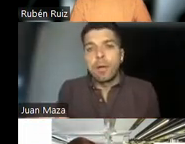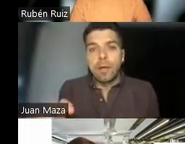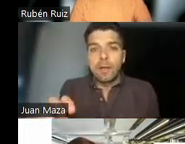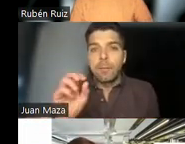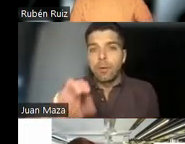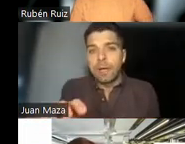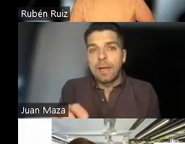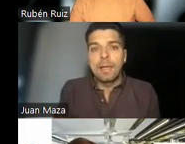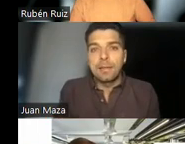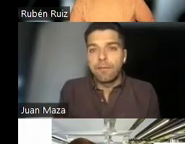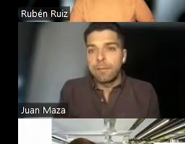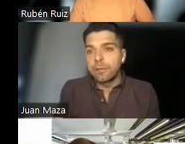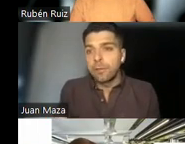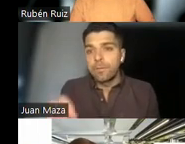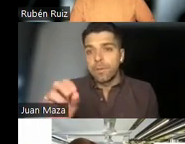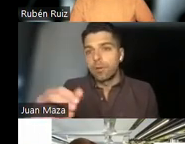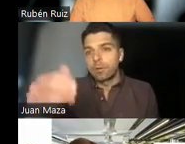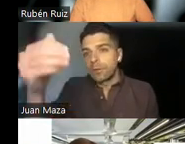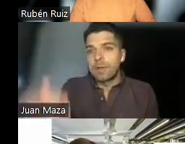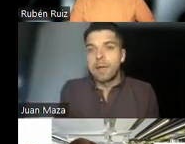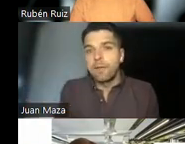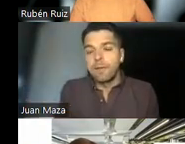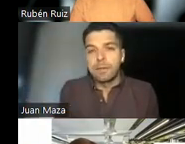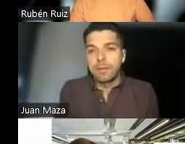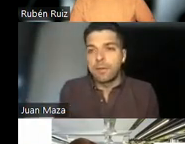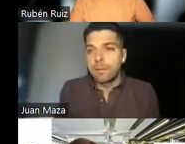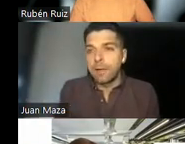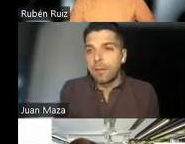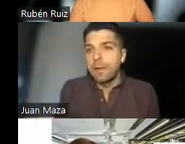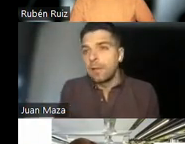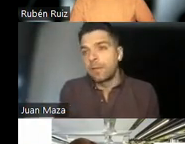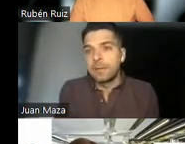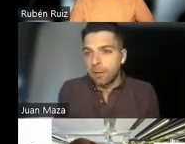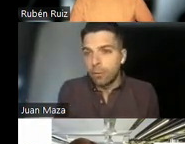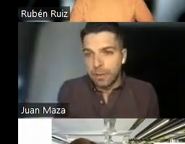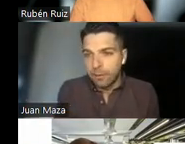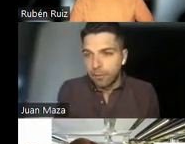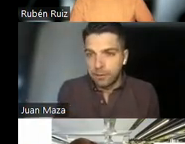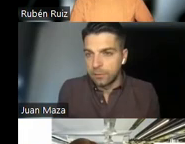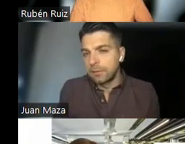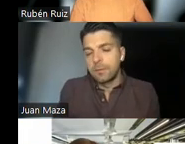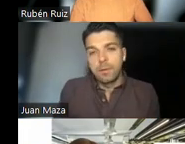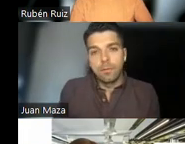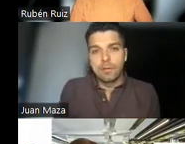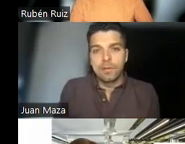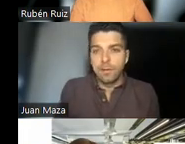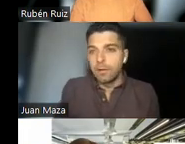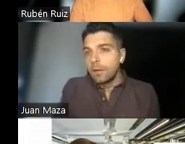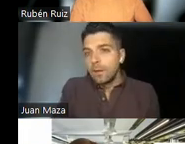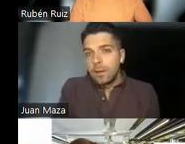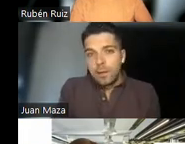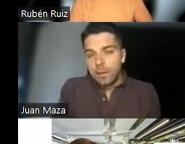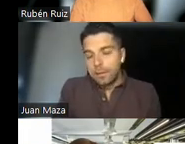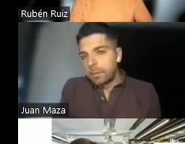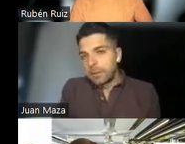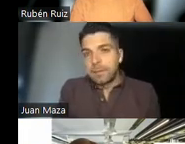fármacos que lo que hacen es bloquear el agente inflamatorio y, por lo tanto, la cascada inflamatoria desaparece y el paciente recupera el olfato. Una sensación